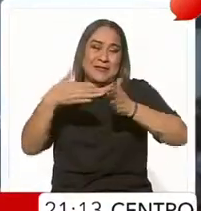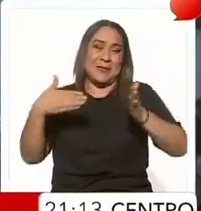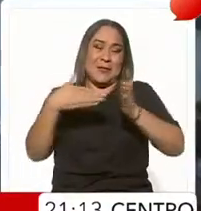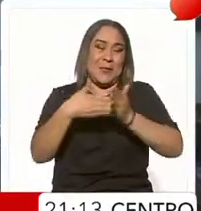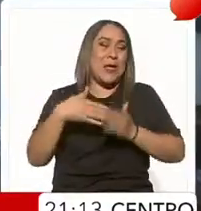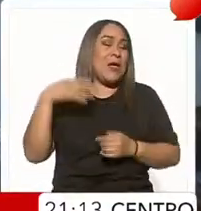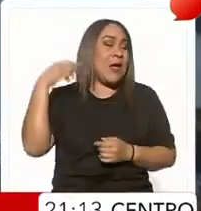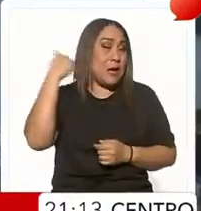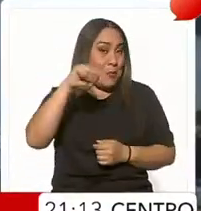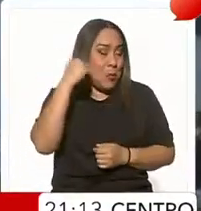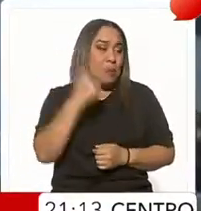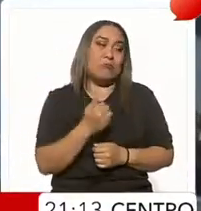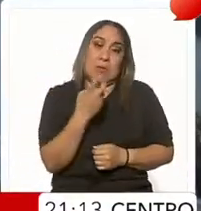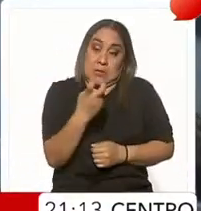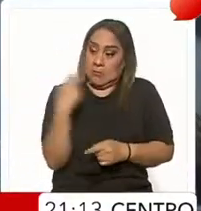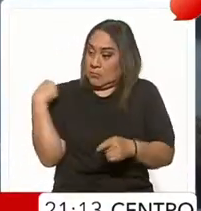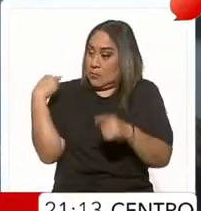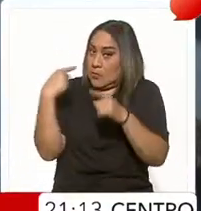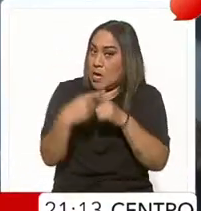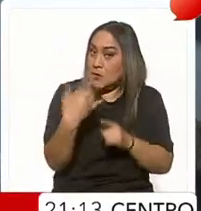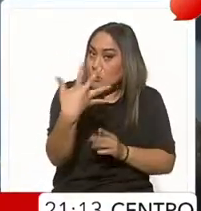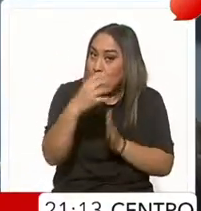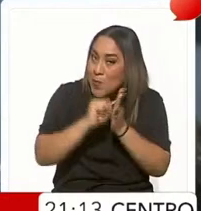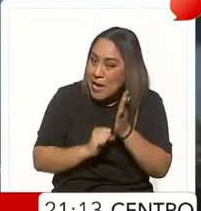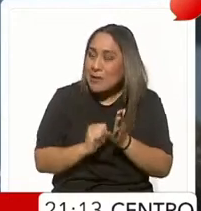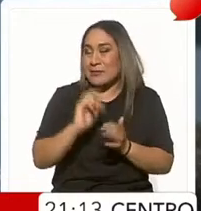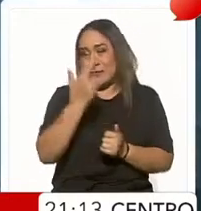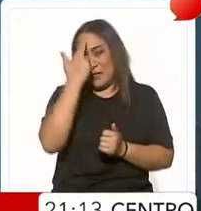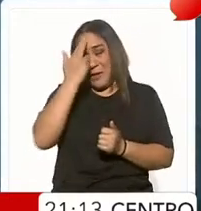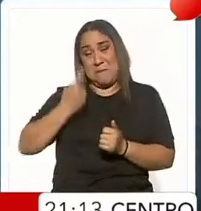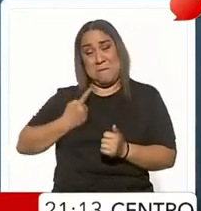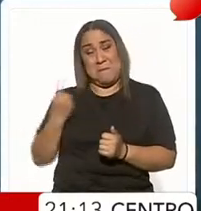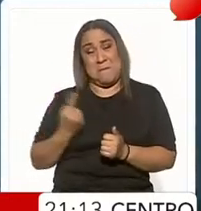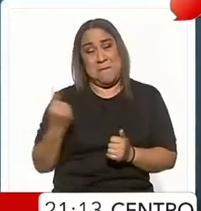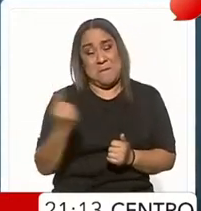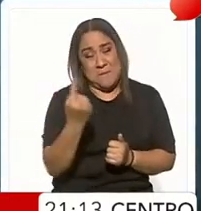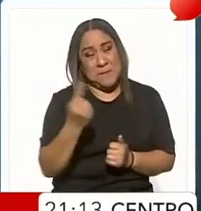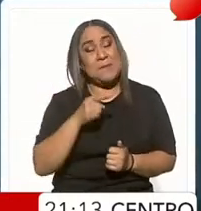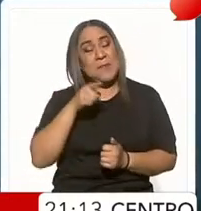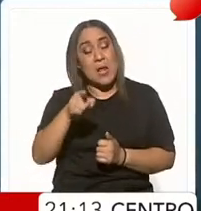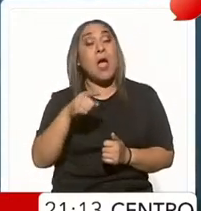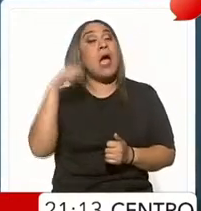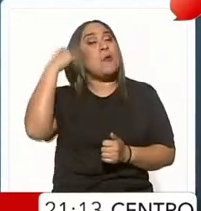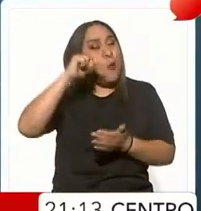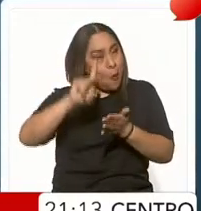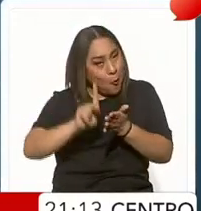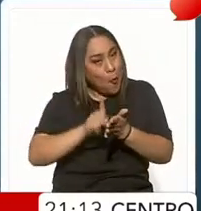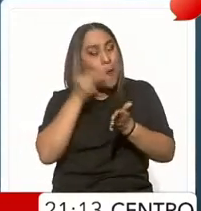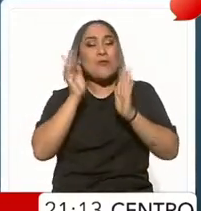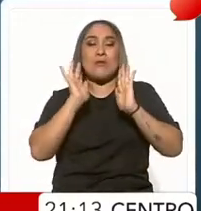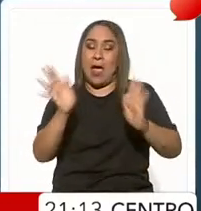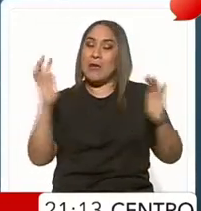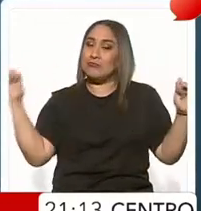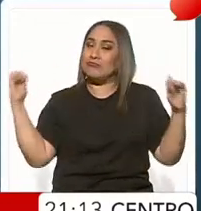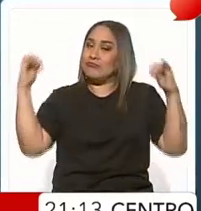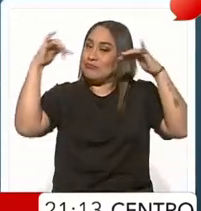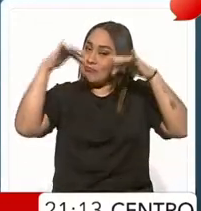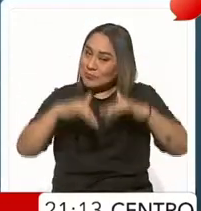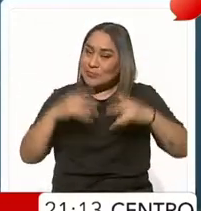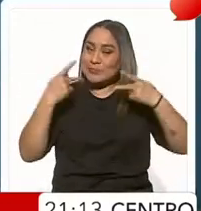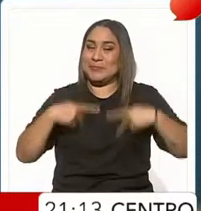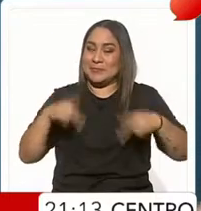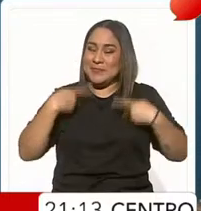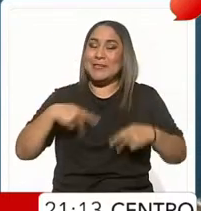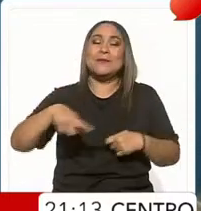fue. Hoy, a tan solo cinco meses de que el huracán tocó tierra, Acapulco volvió a abrir sus puertas para ser nuevamente